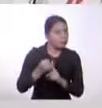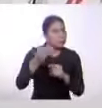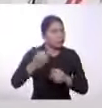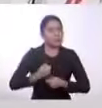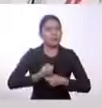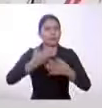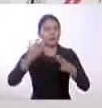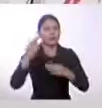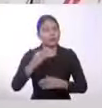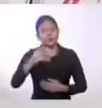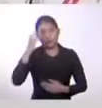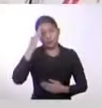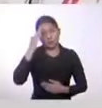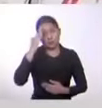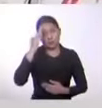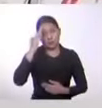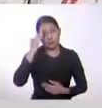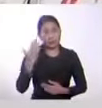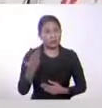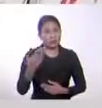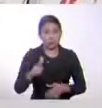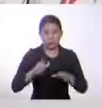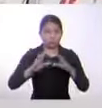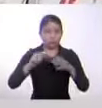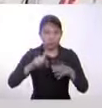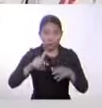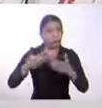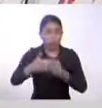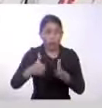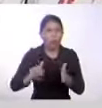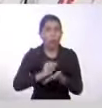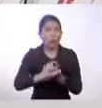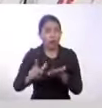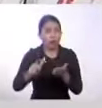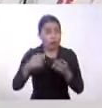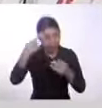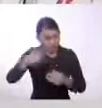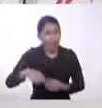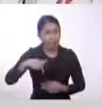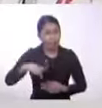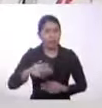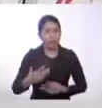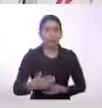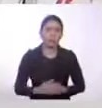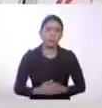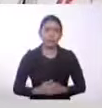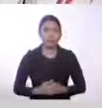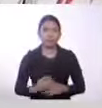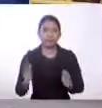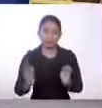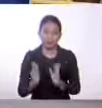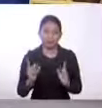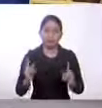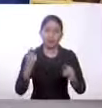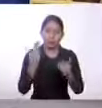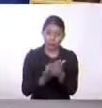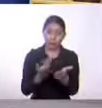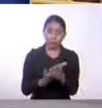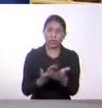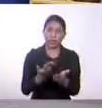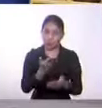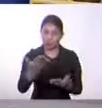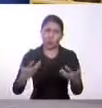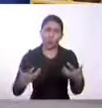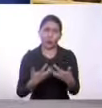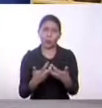importante reconocer lo que sucede en el aula muchas veces, traerlo a la realidad y tomar estas propuestas que dan también sus